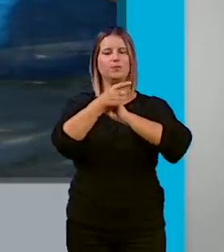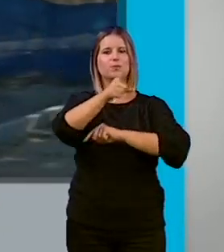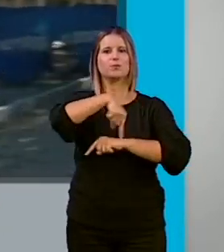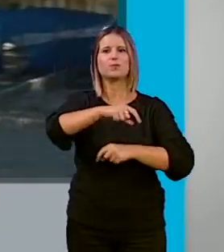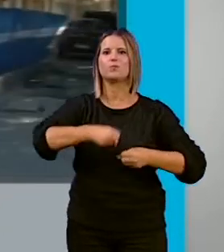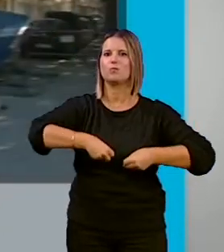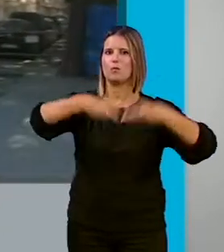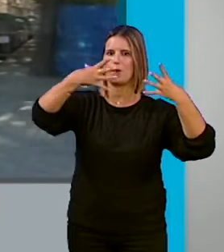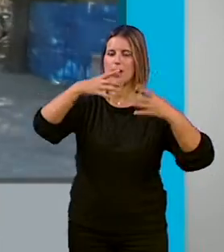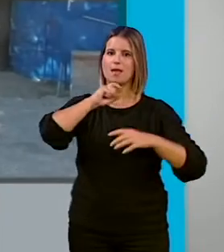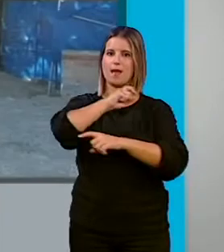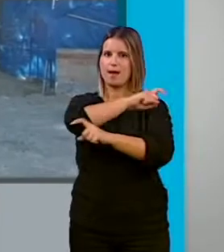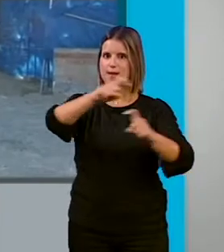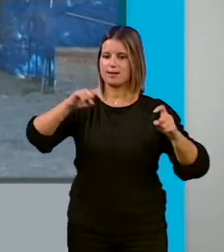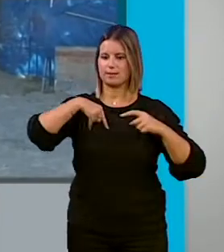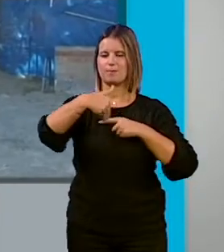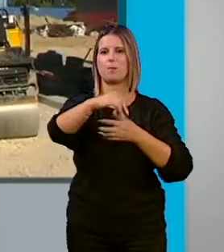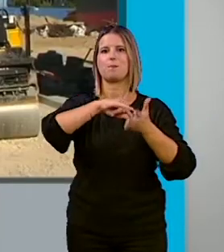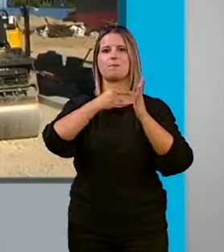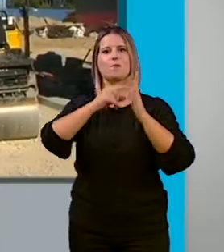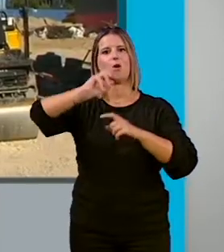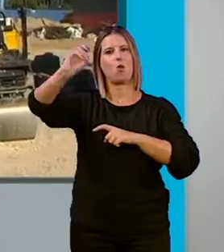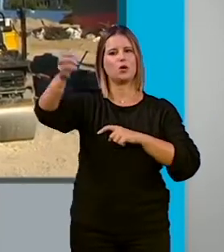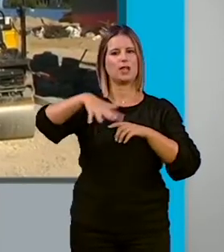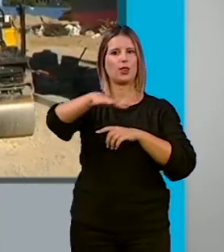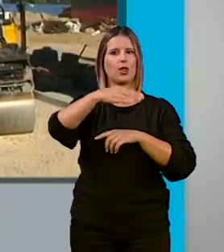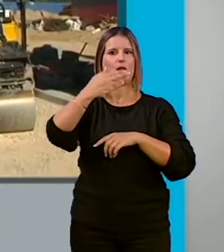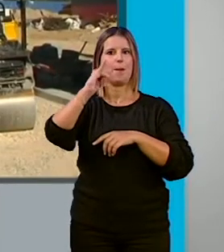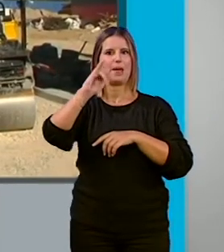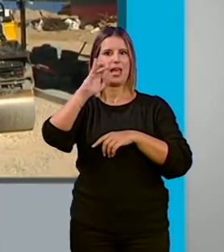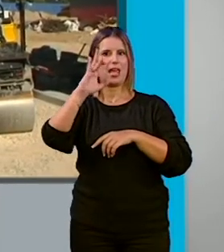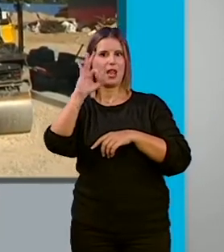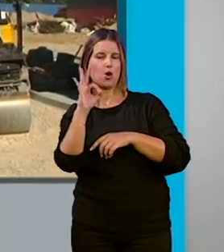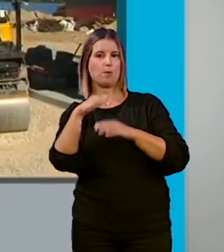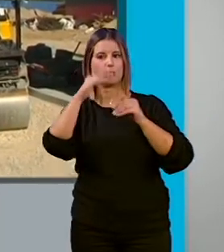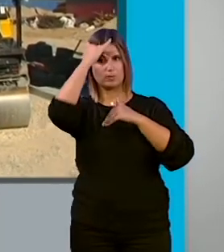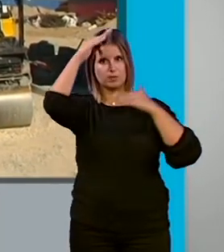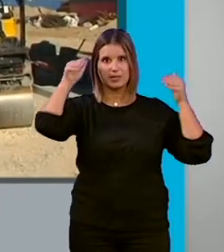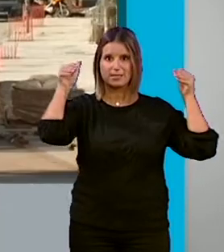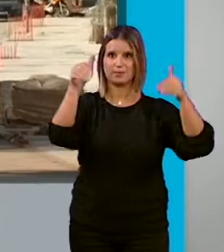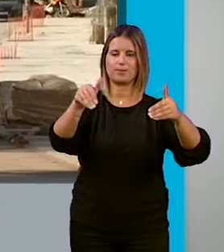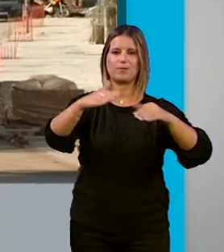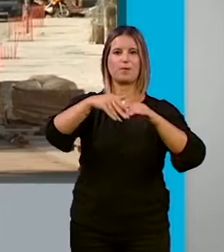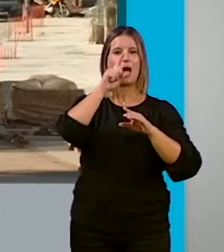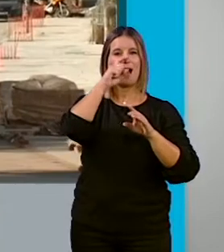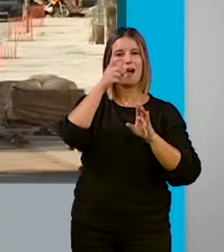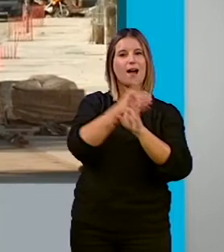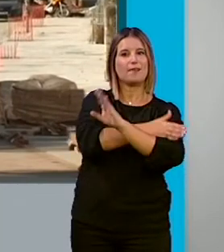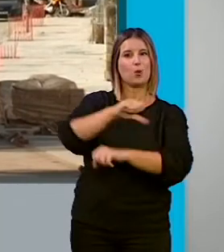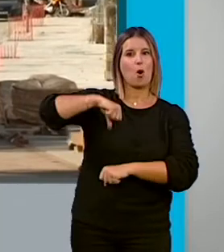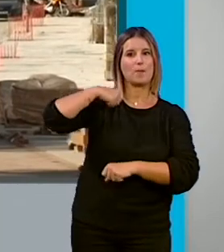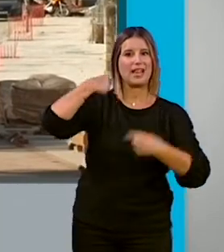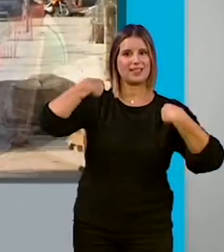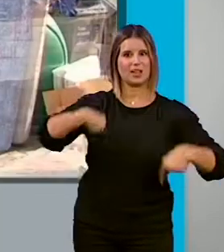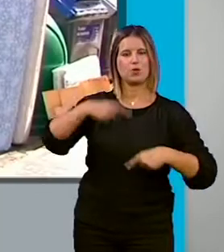avanzando además que ya se están planificando otras actuaciones en el distrito Beiro, como la intervención prevista en el antiguo Hospital de la Salud y en Los Mondragones.